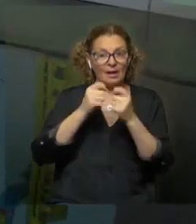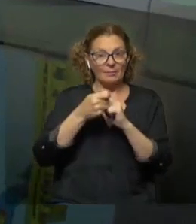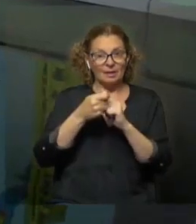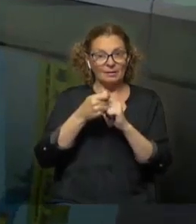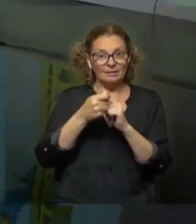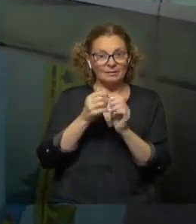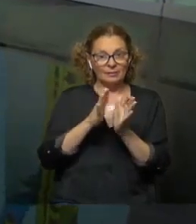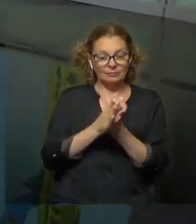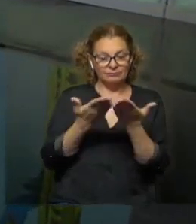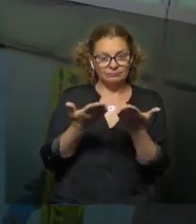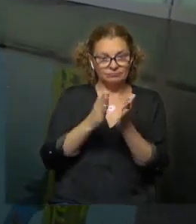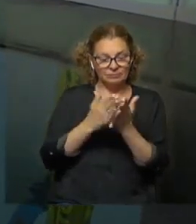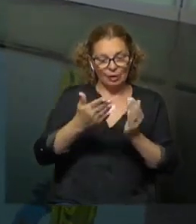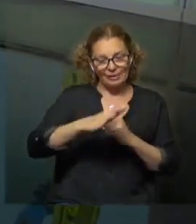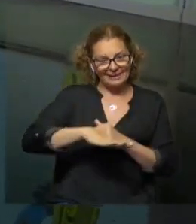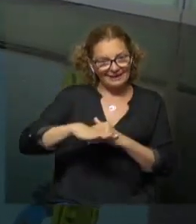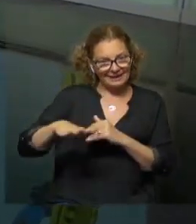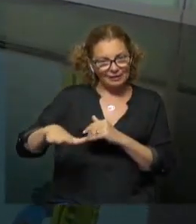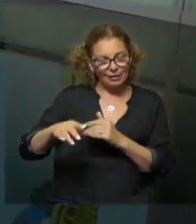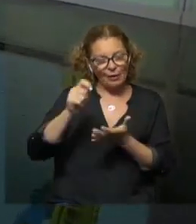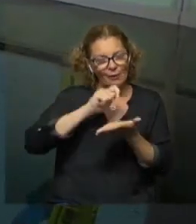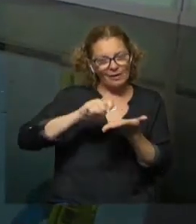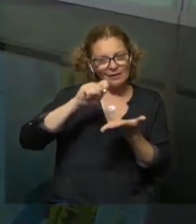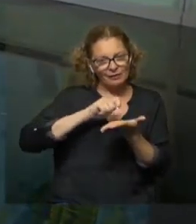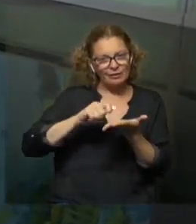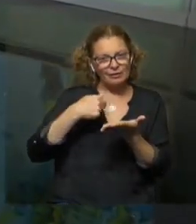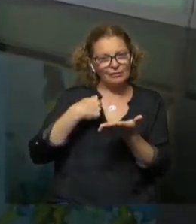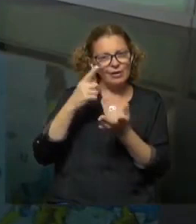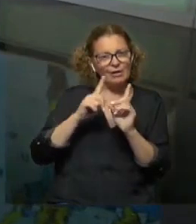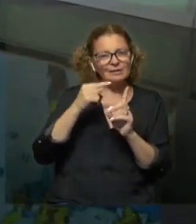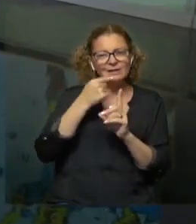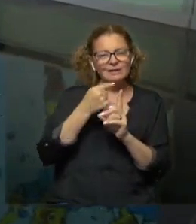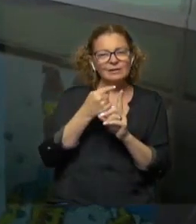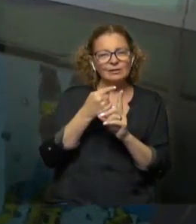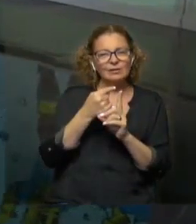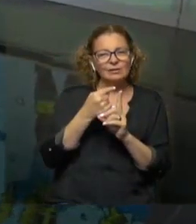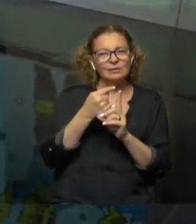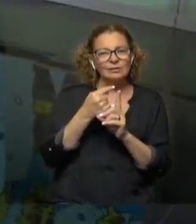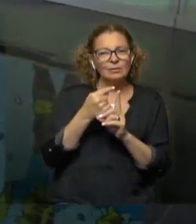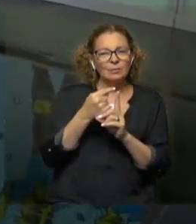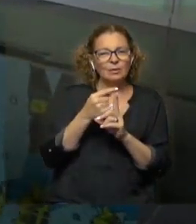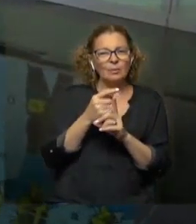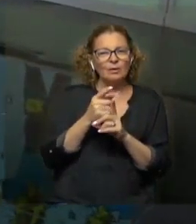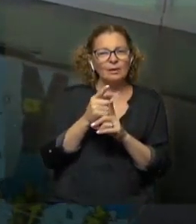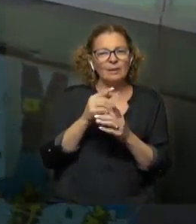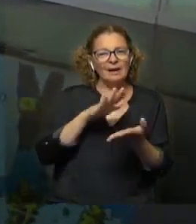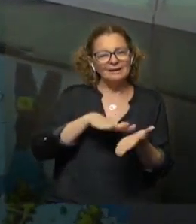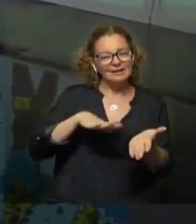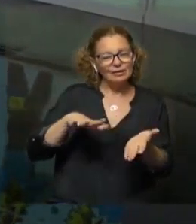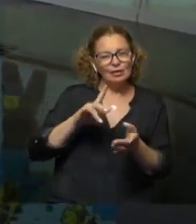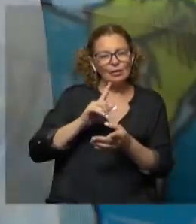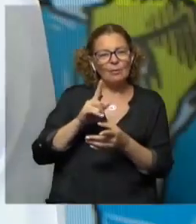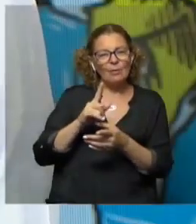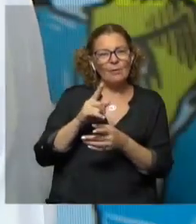formato de niños. Es un libro que yo a veces digo que es un libro como de no ficción para niños o de